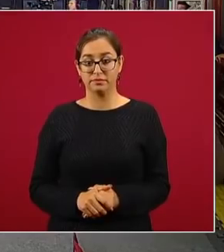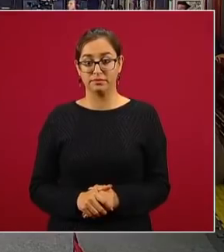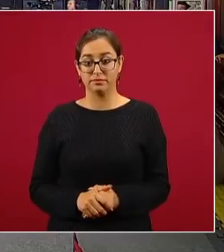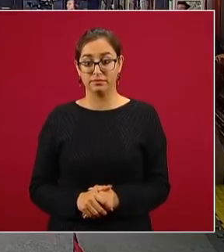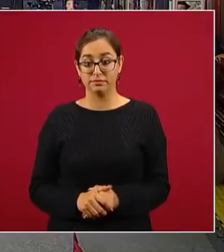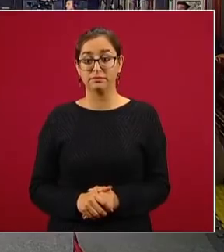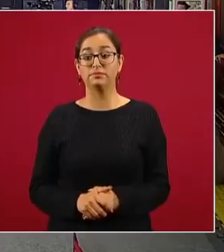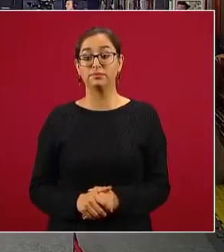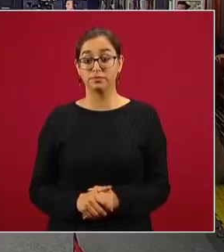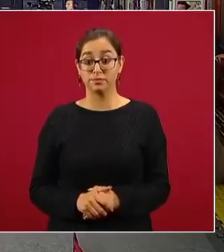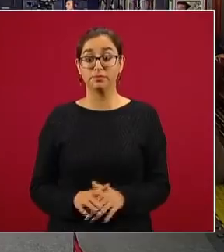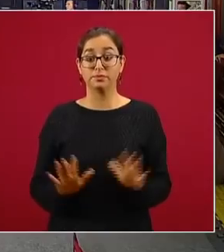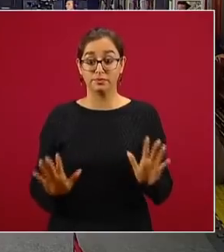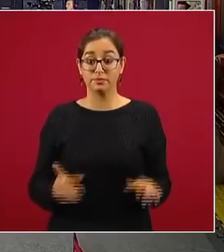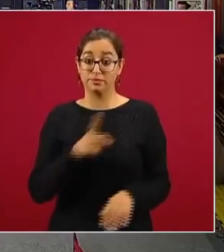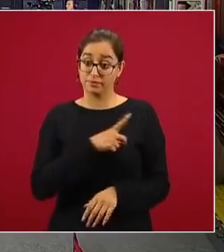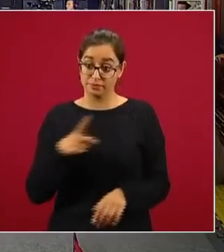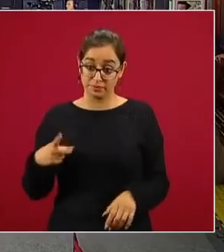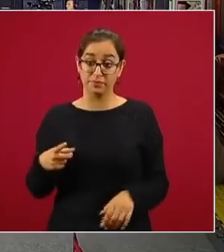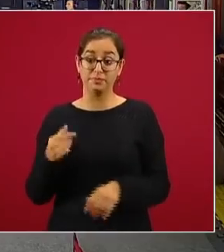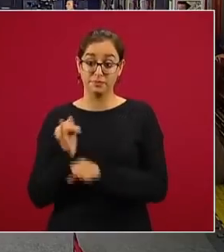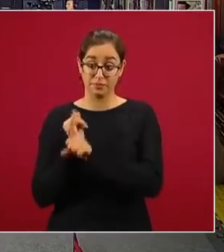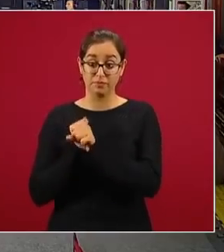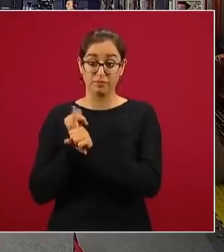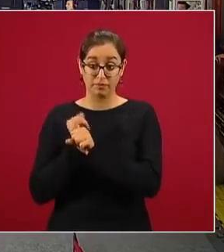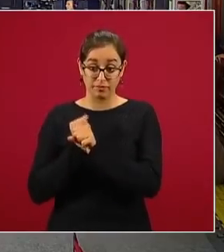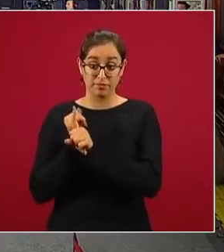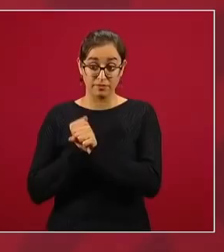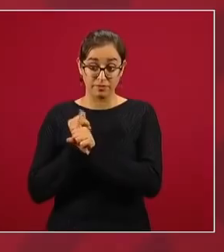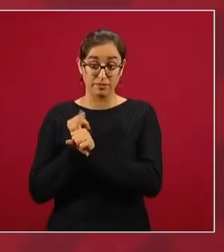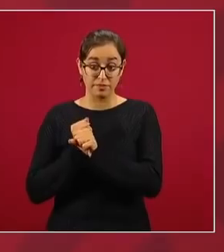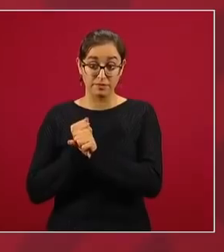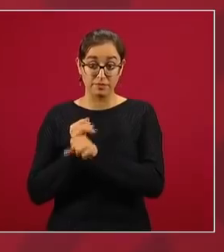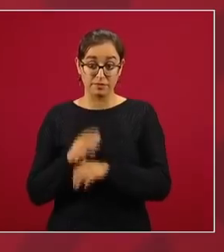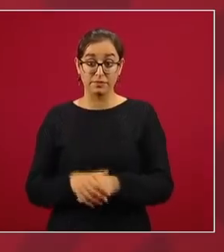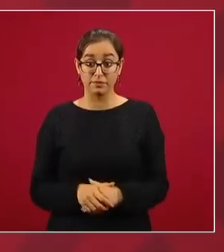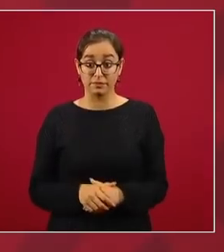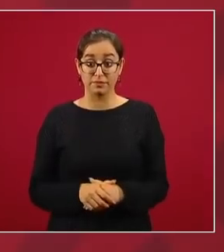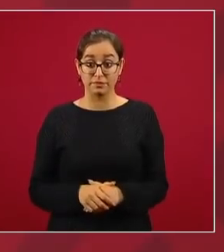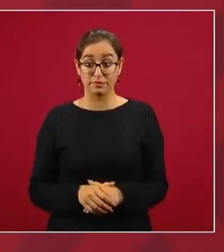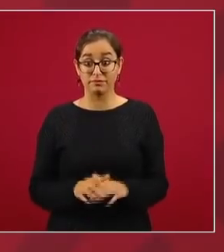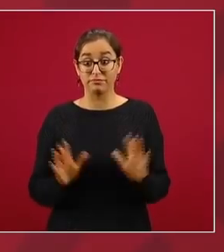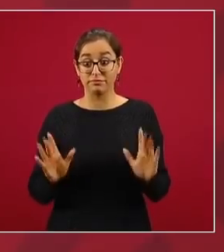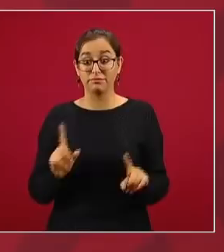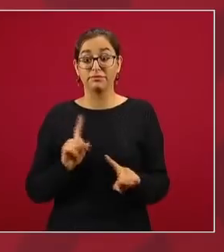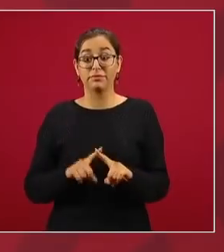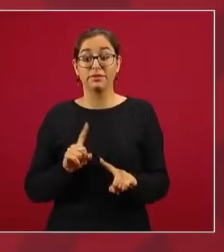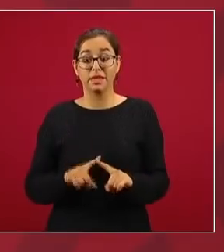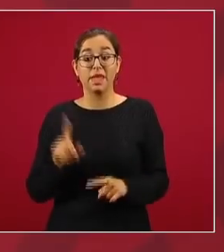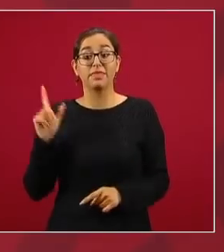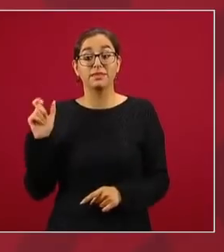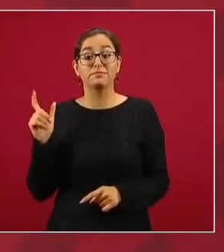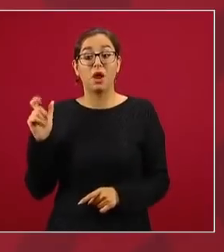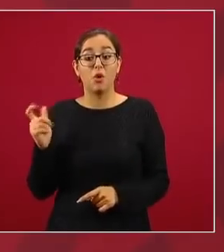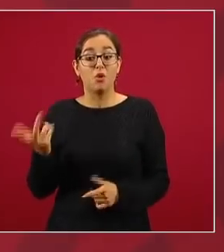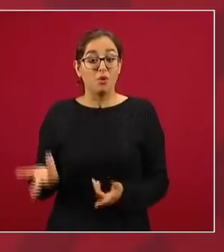Sí, eso es lo que hay que ver, si hubo, si hubo disparos o no,